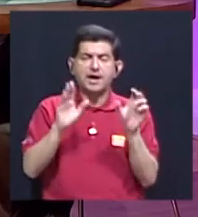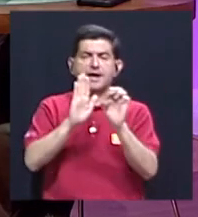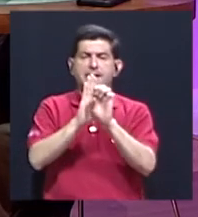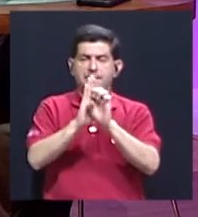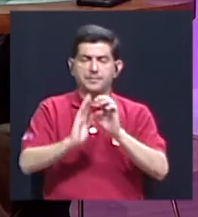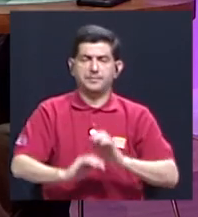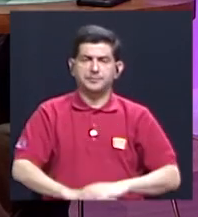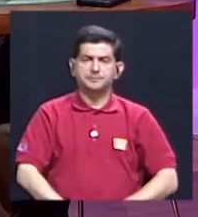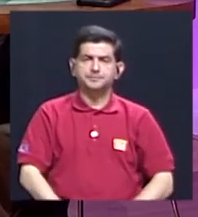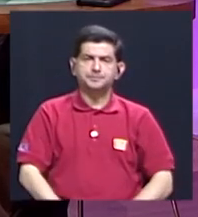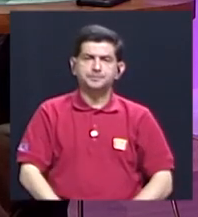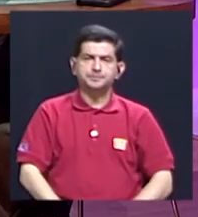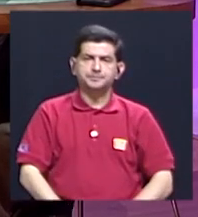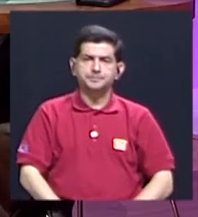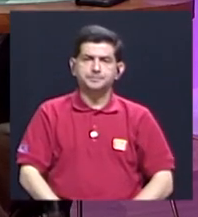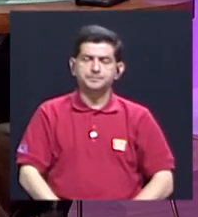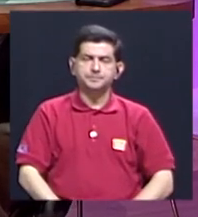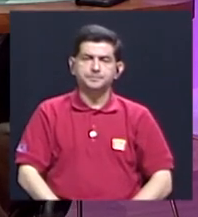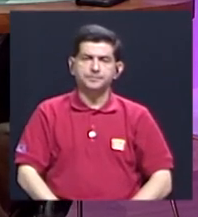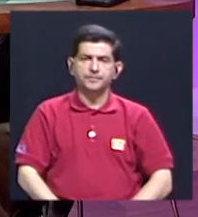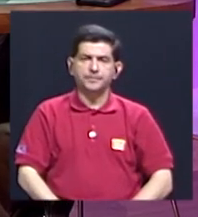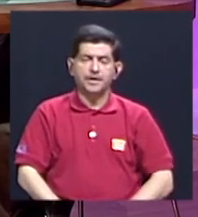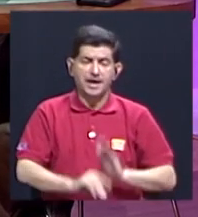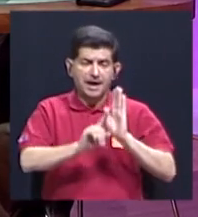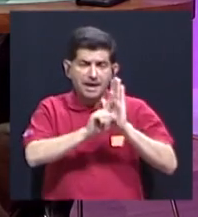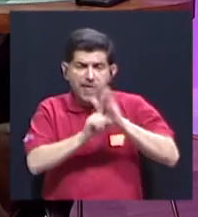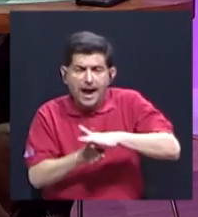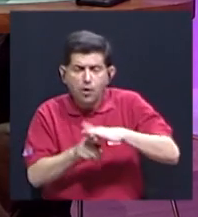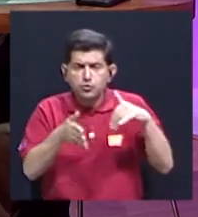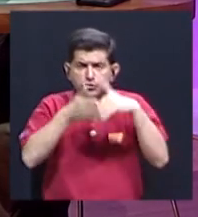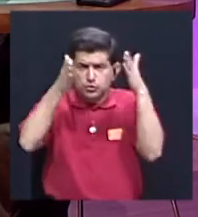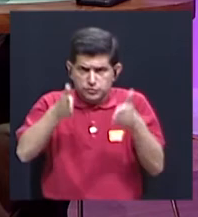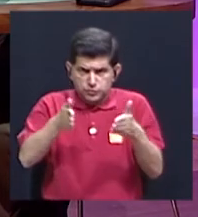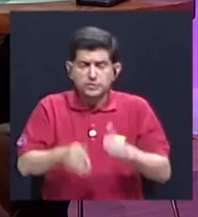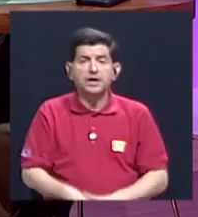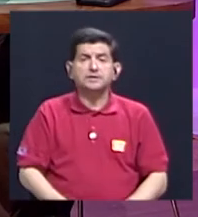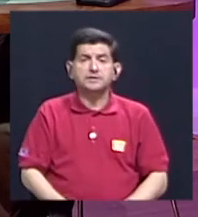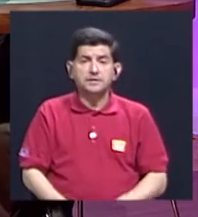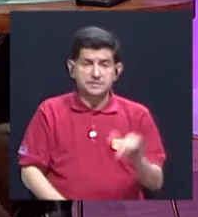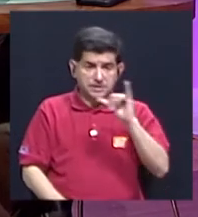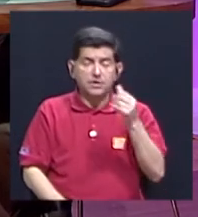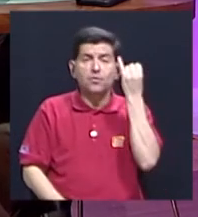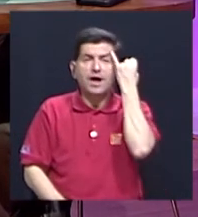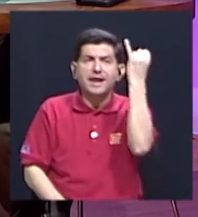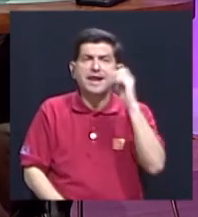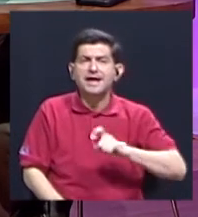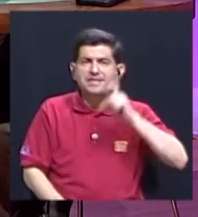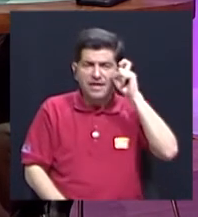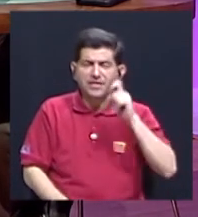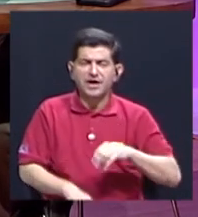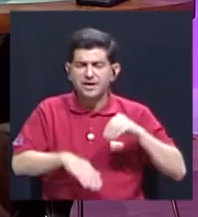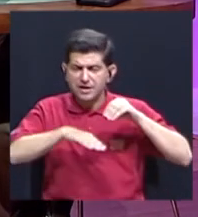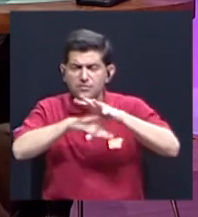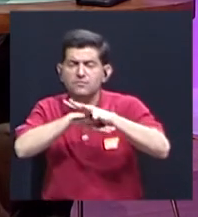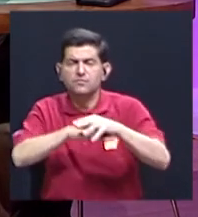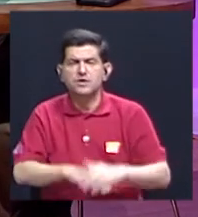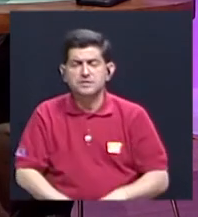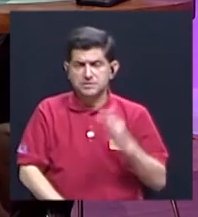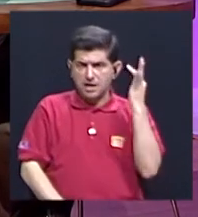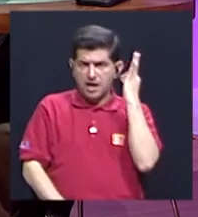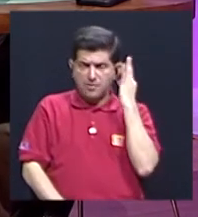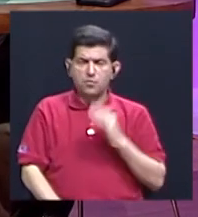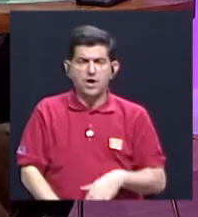ejemplo, en el acoso estudiantil funciona el imaginario de género. Por ejemplo, a las muchachas,